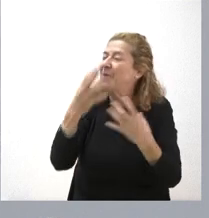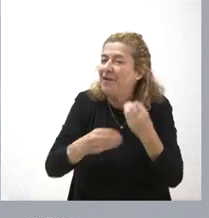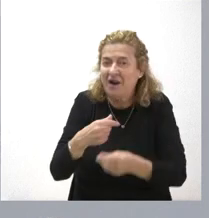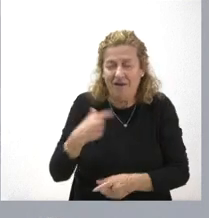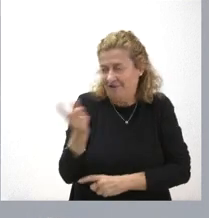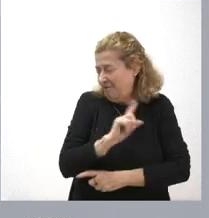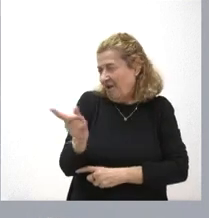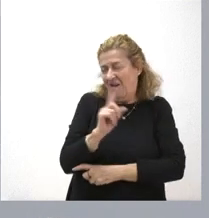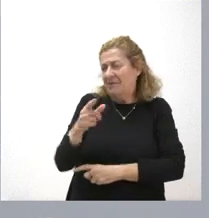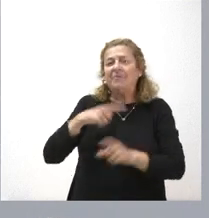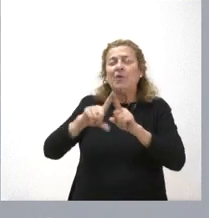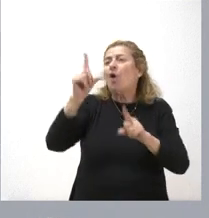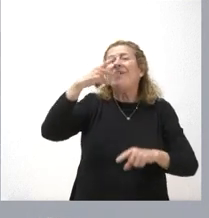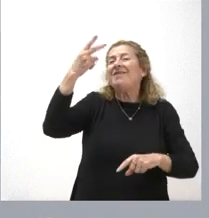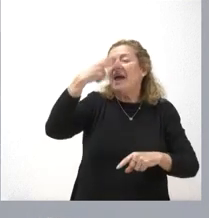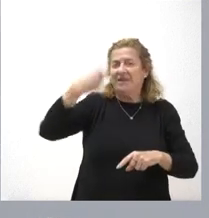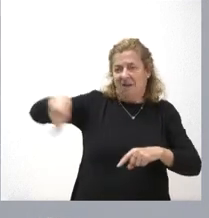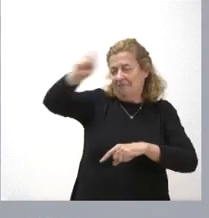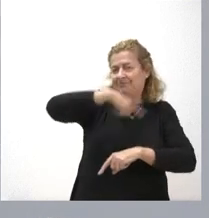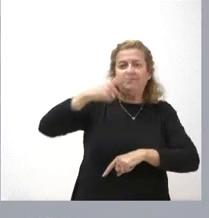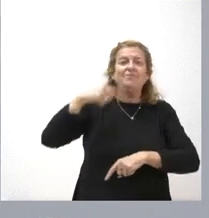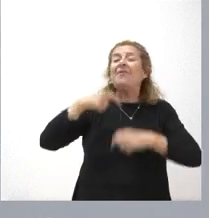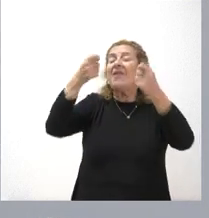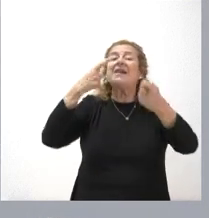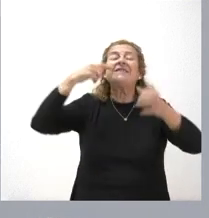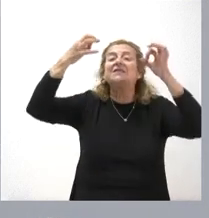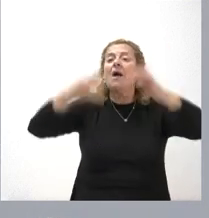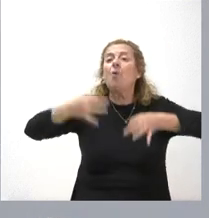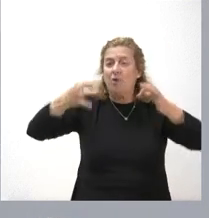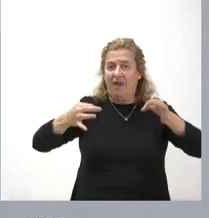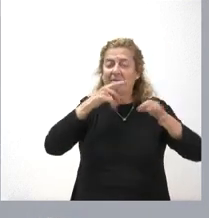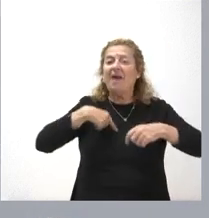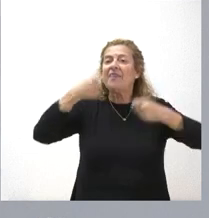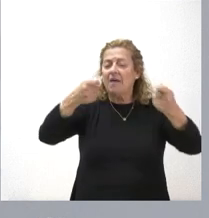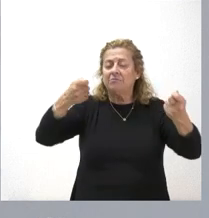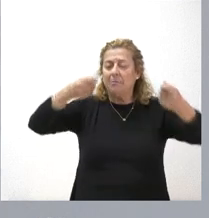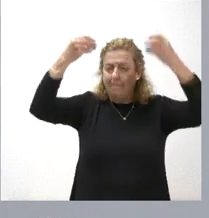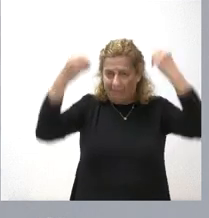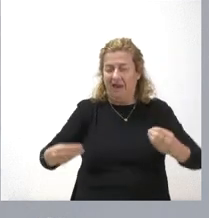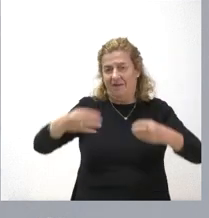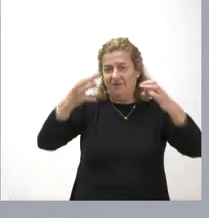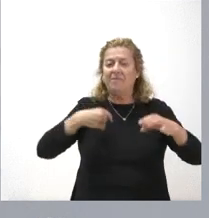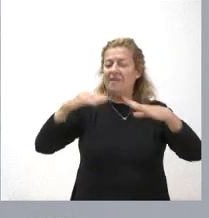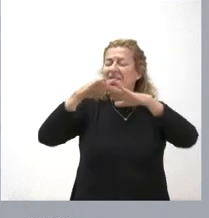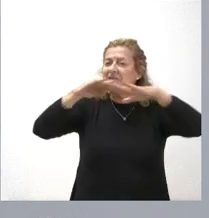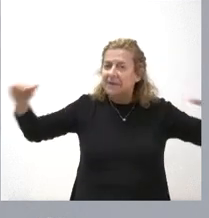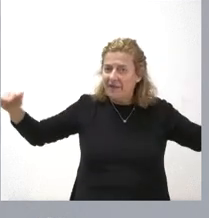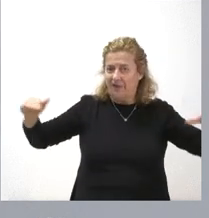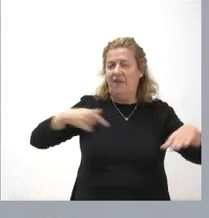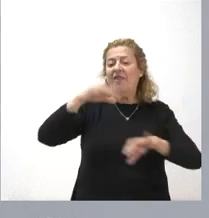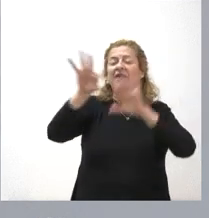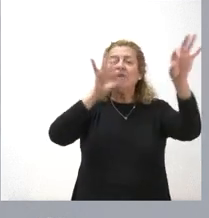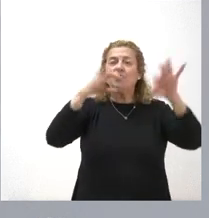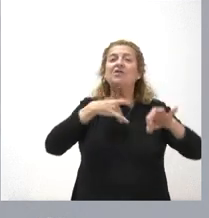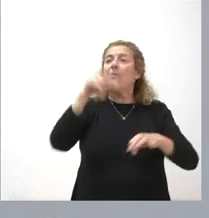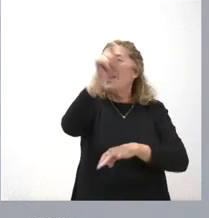para generar expectación, estamos para dar seguridades, para dar solvencias, para dar estabilidad a las decisiones que pueda tomar la